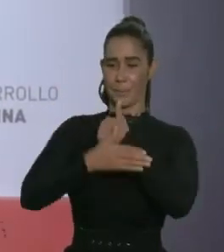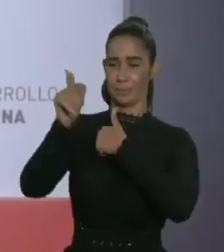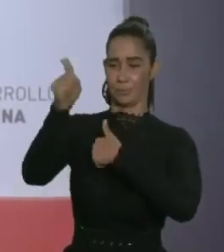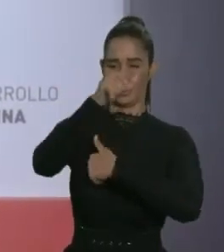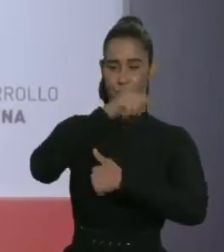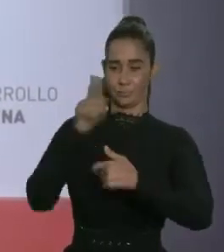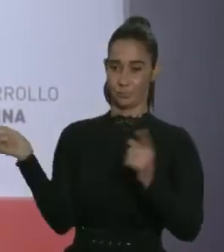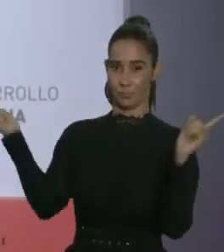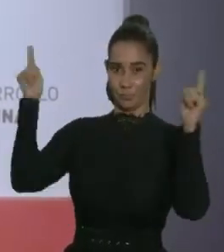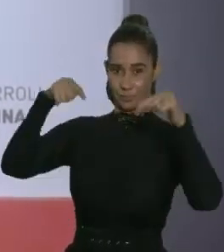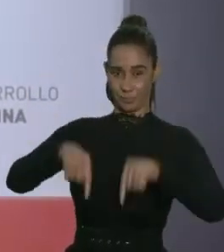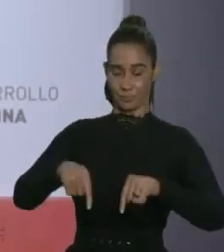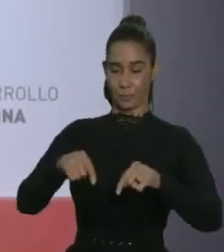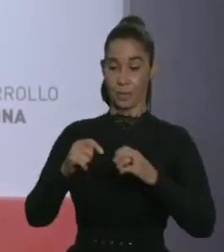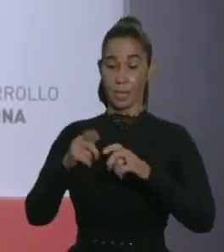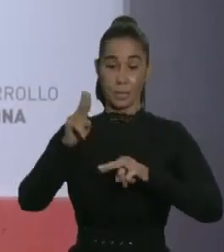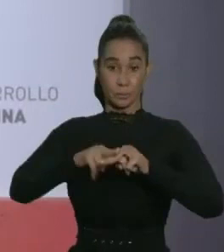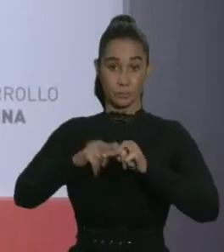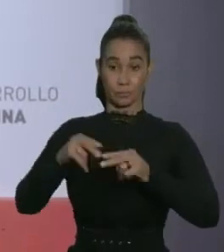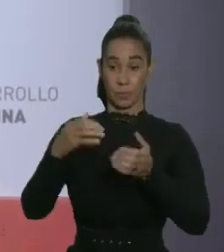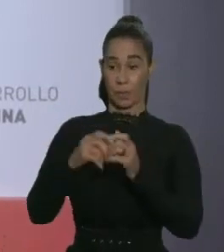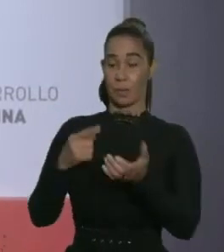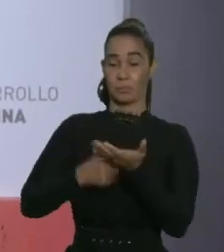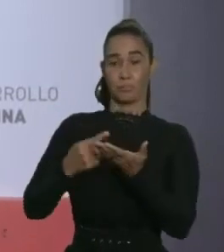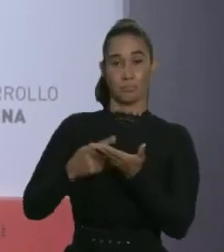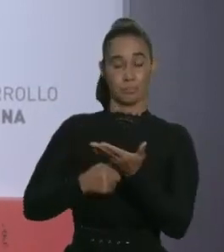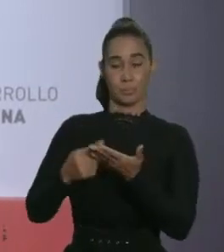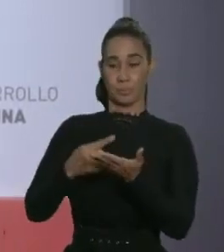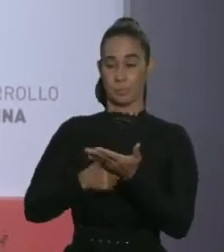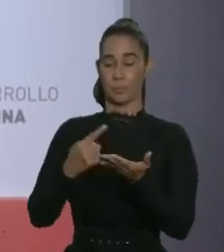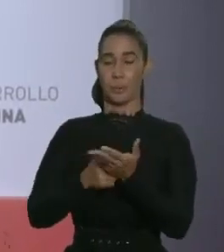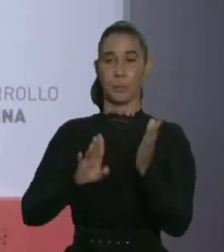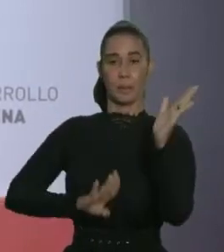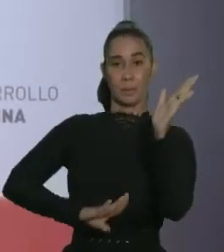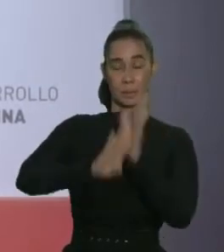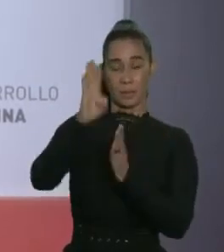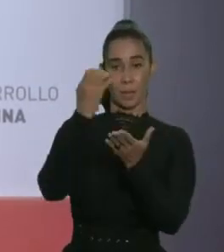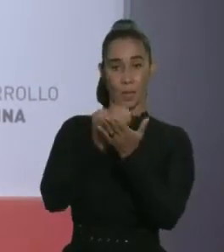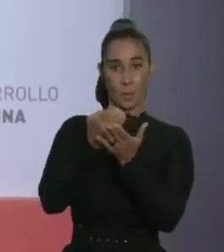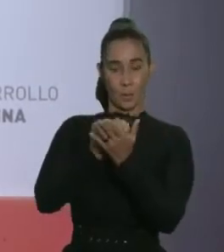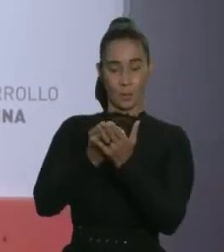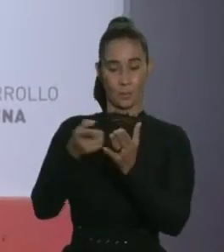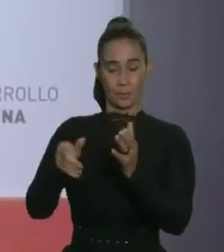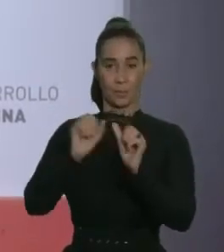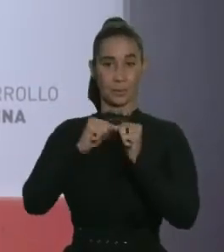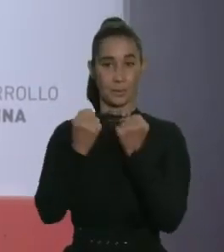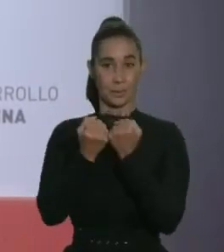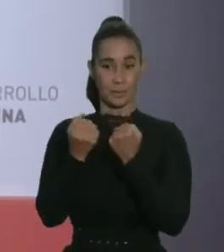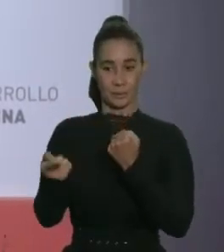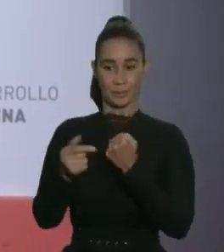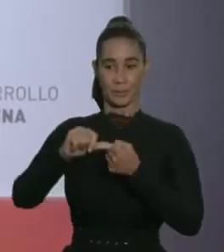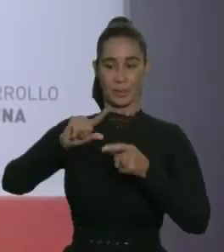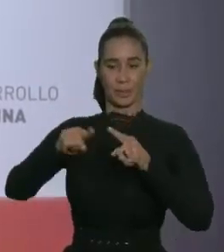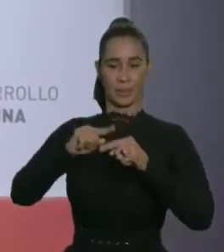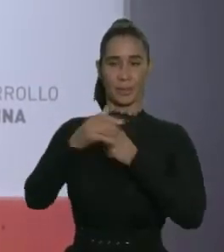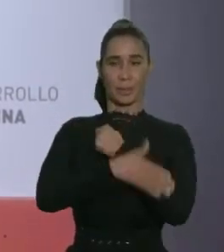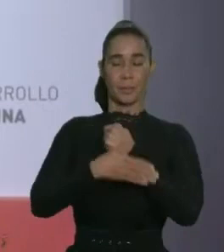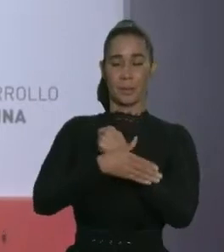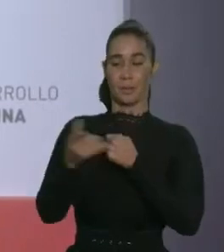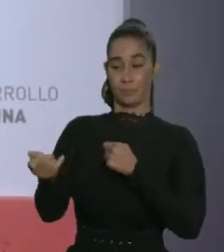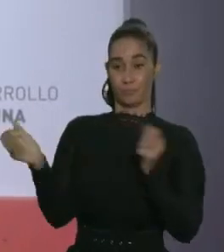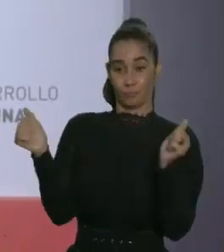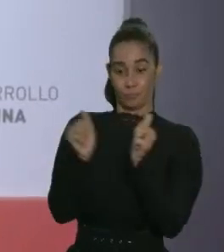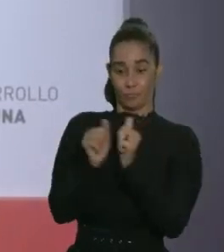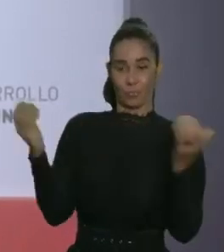establecer espacios de diálogo y de compromiso común con el desarrollo económico y social de nuestros países. Este encuentro